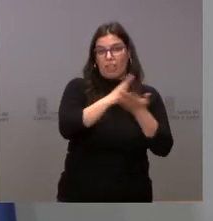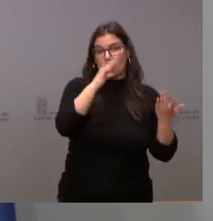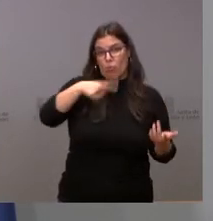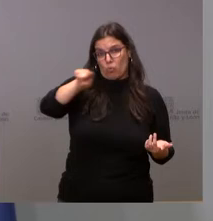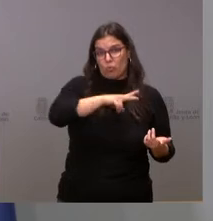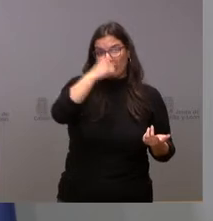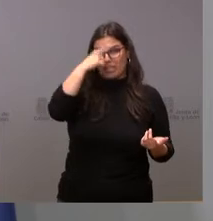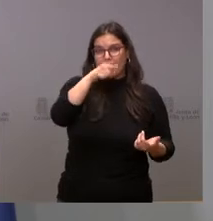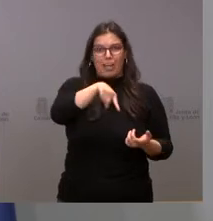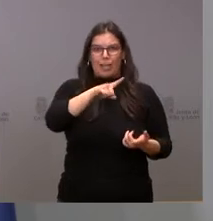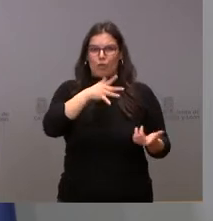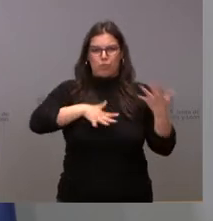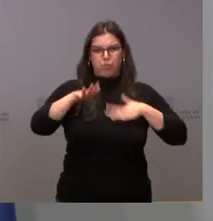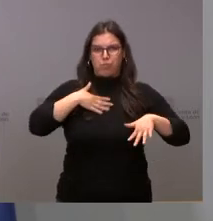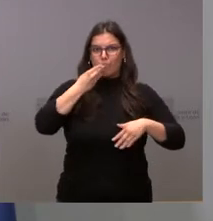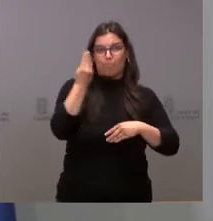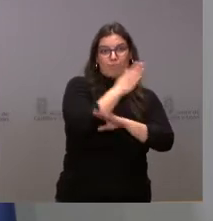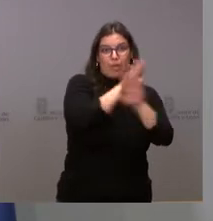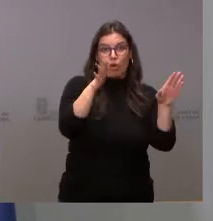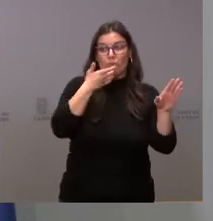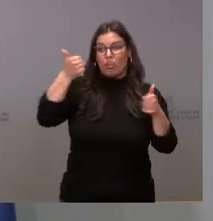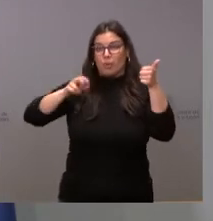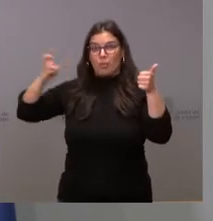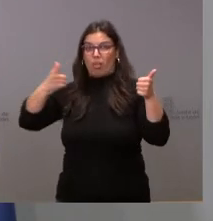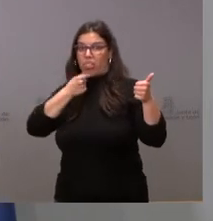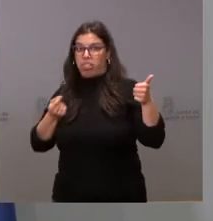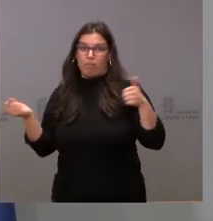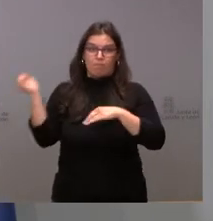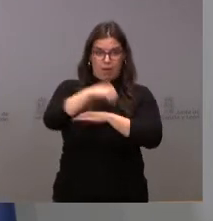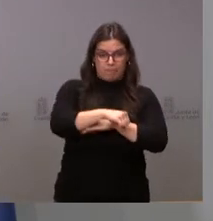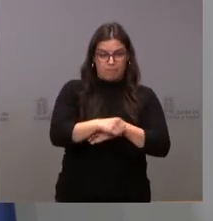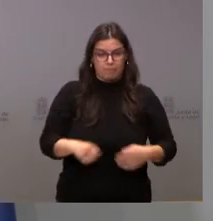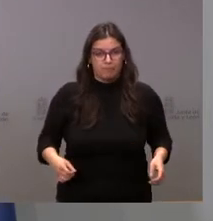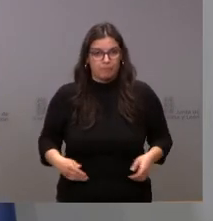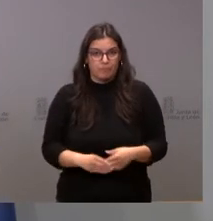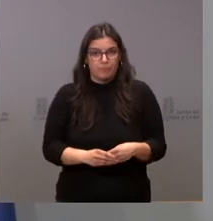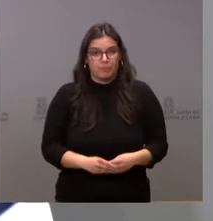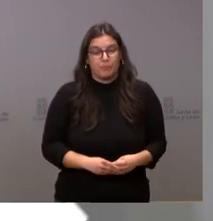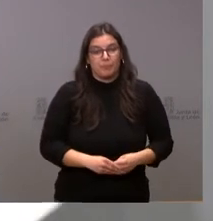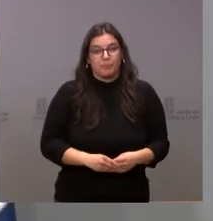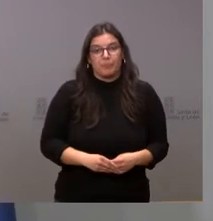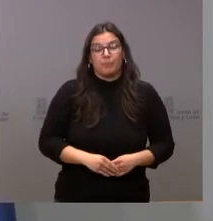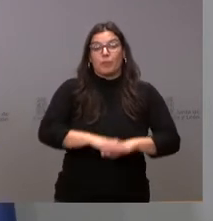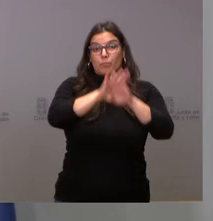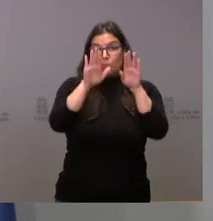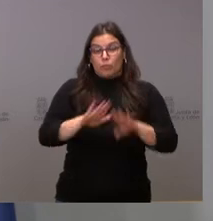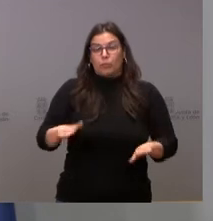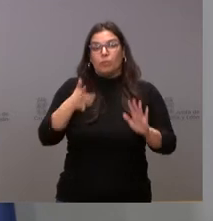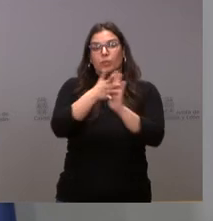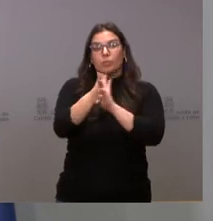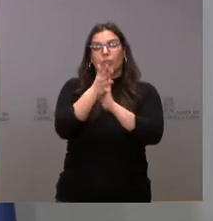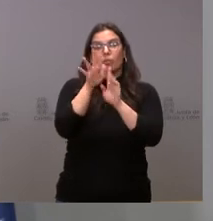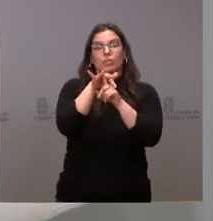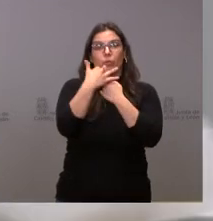ustedes son los más preparados dentro del contexto español. Y, por último, doy cuenta de la situación